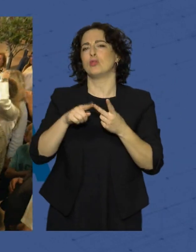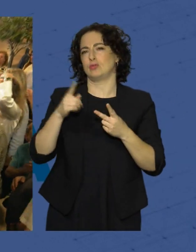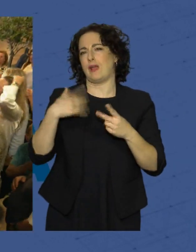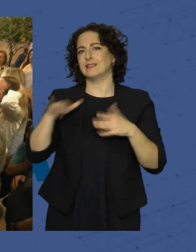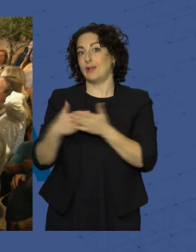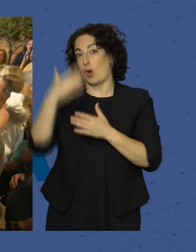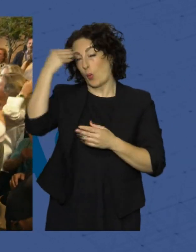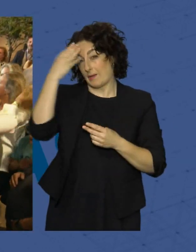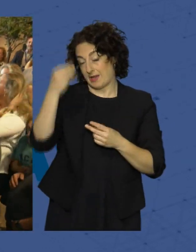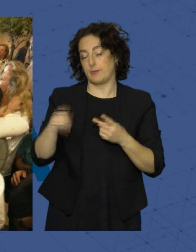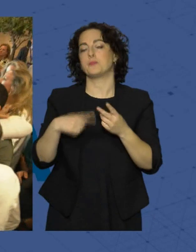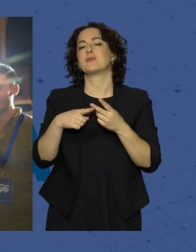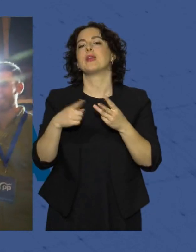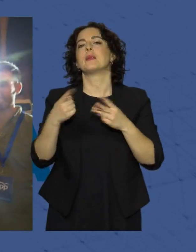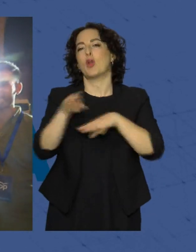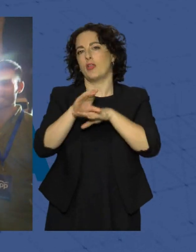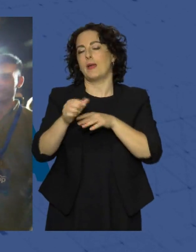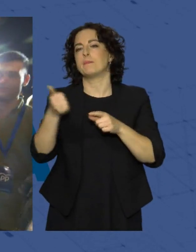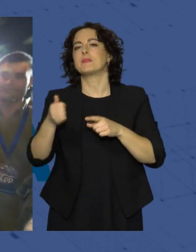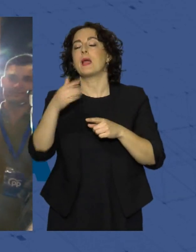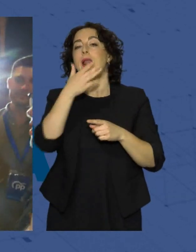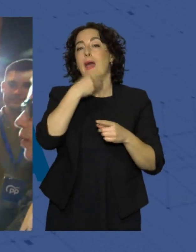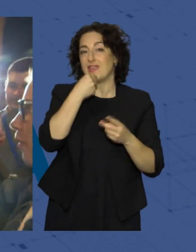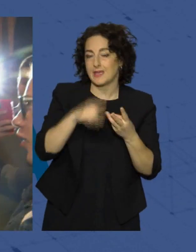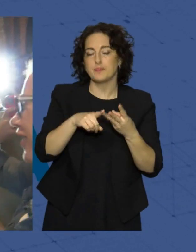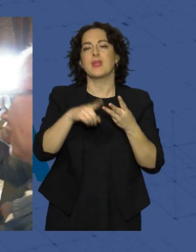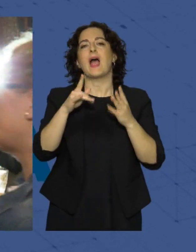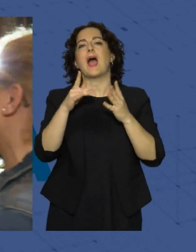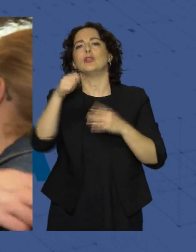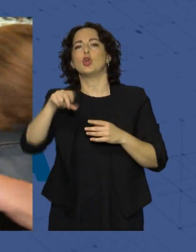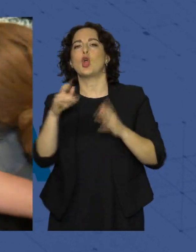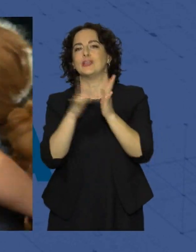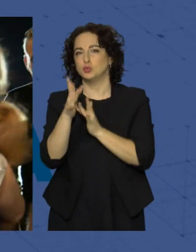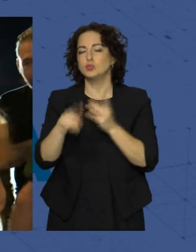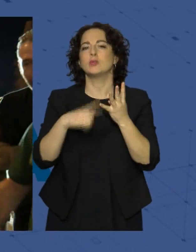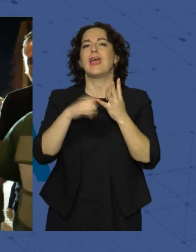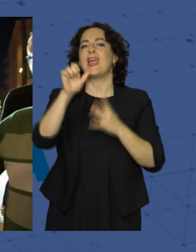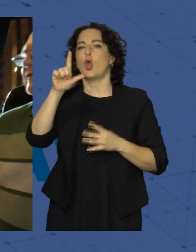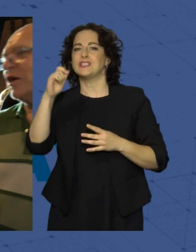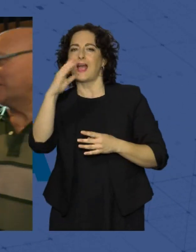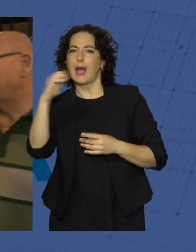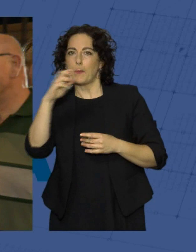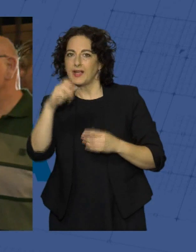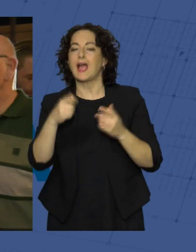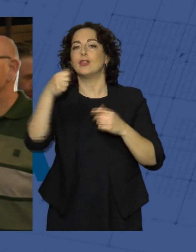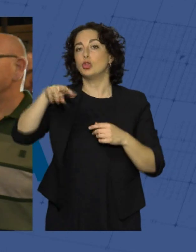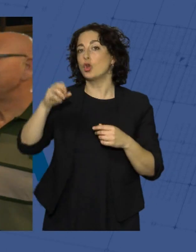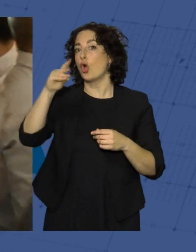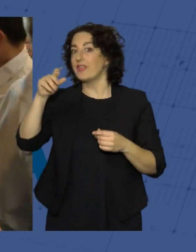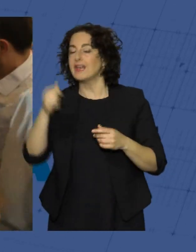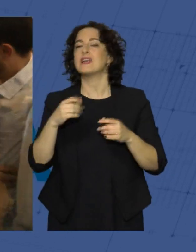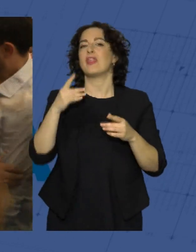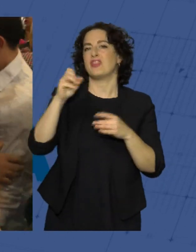presidente de la Diputación, y los candidatos Ana Martínez de la Bella, Antonio Jesús Casimiro, Eloisa Cabrera, Antonio Urdiales, Diego Cruz,